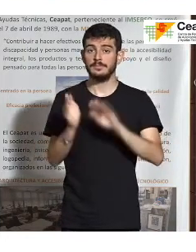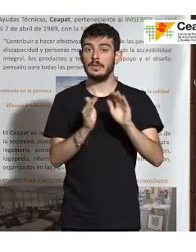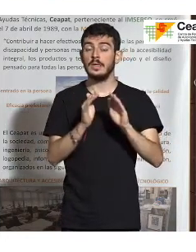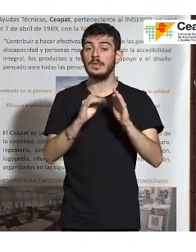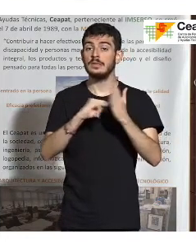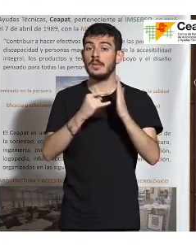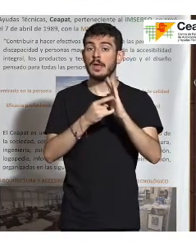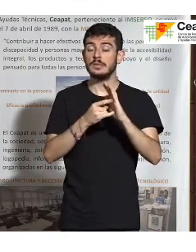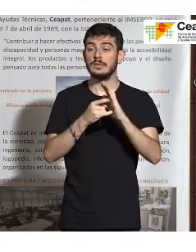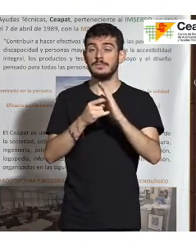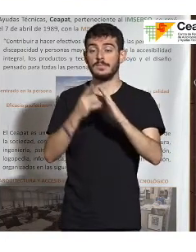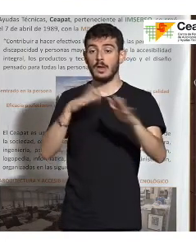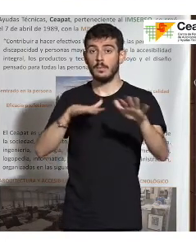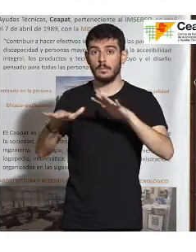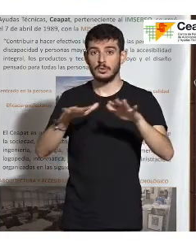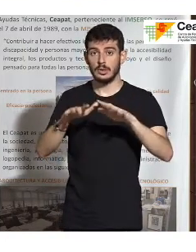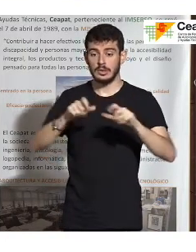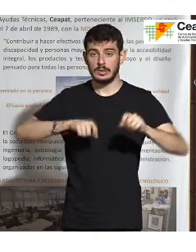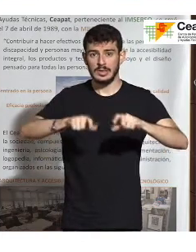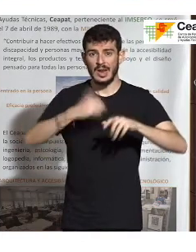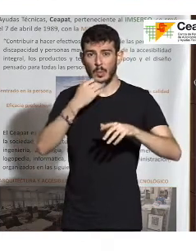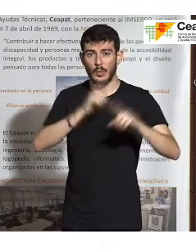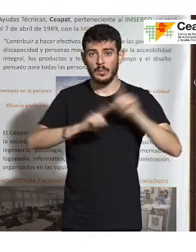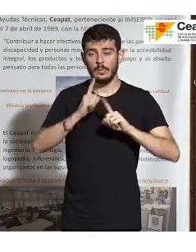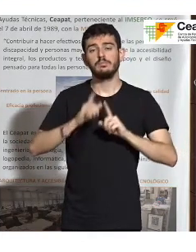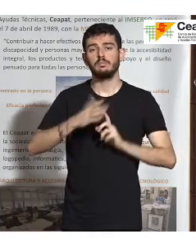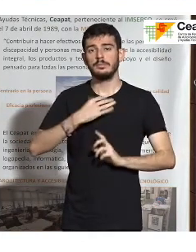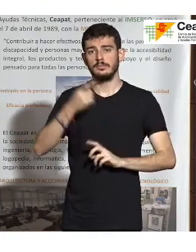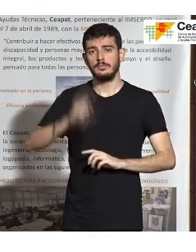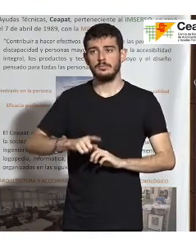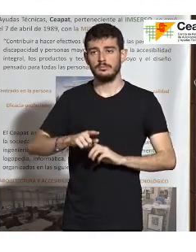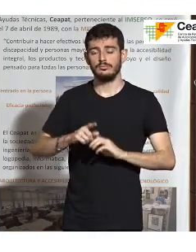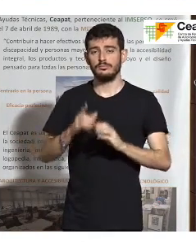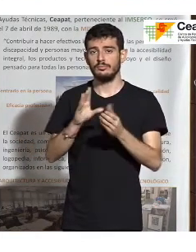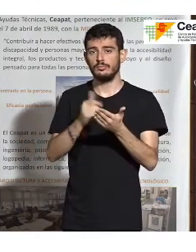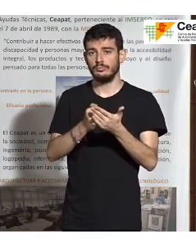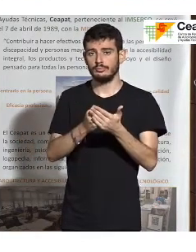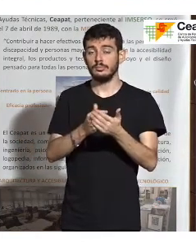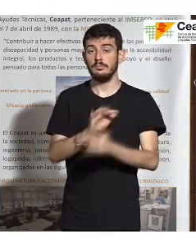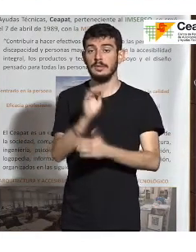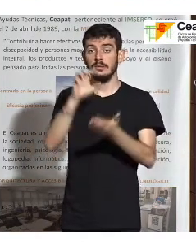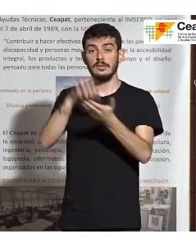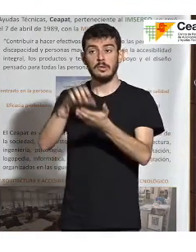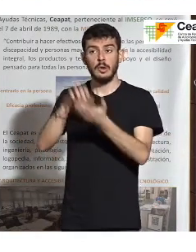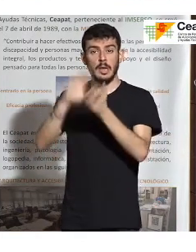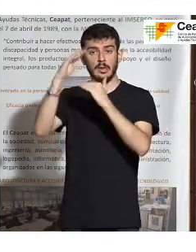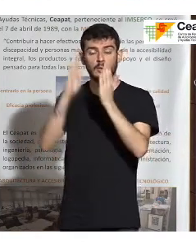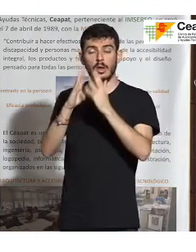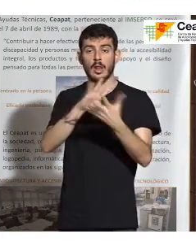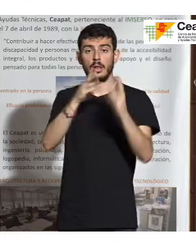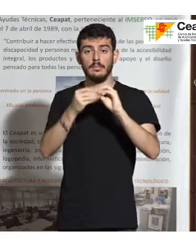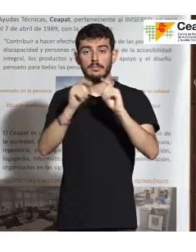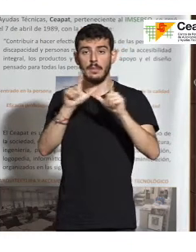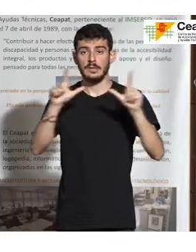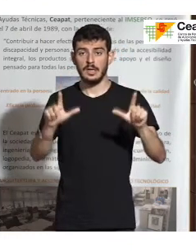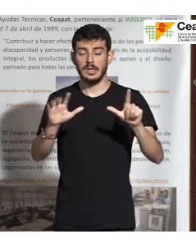personas con problemas motrices. O, inclusive, a nivel de centros de atención, se han adaptado pantallas o utilizados comandos por